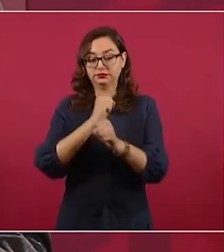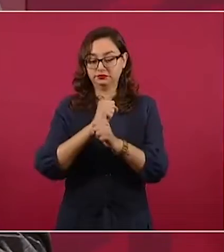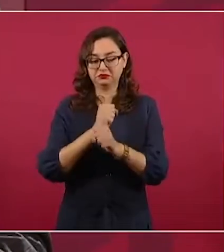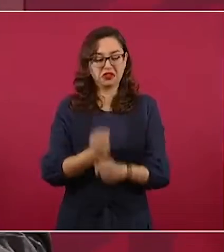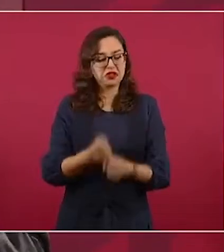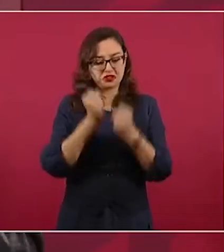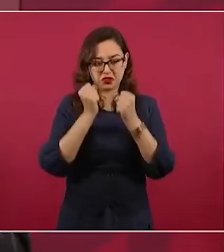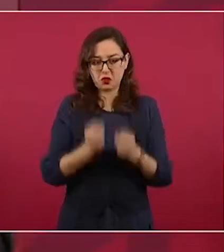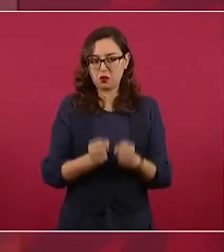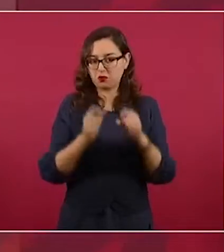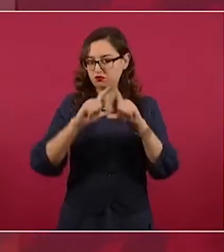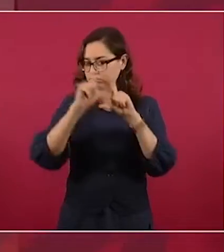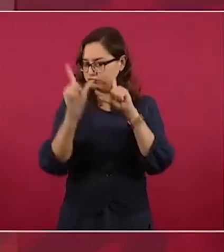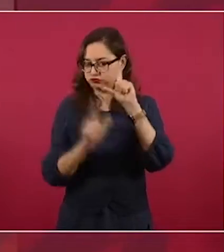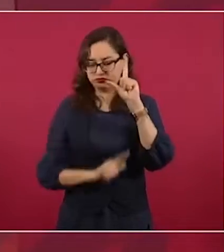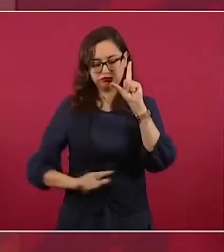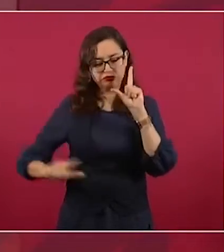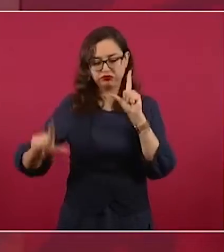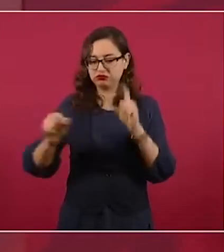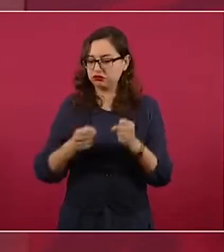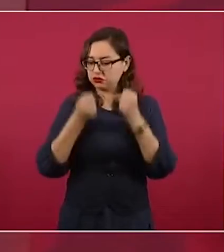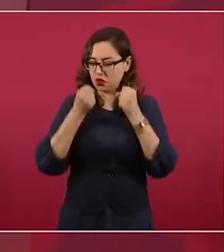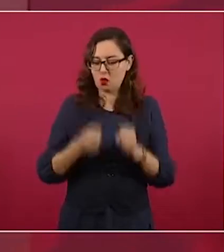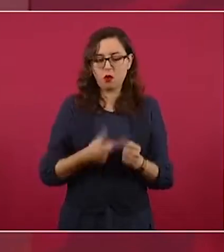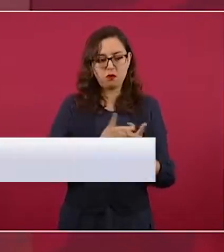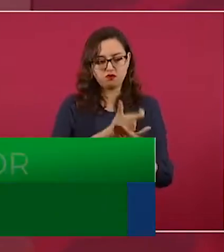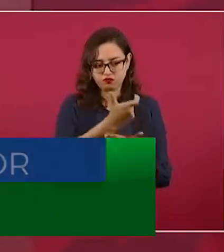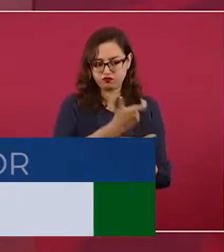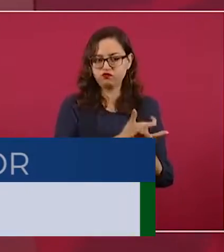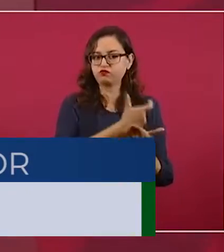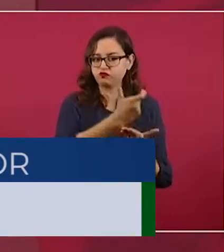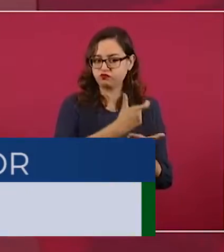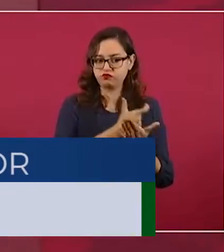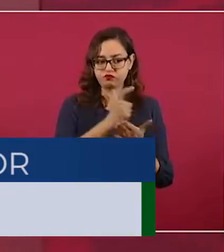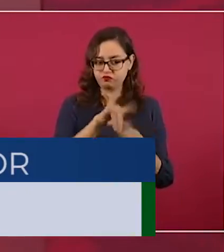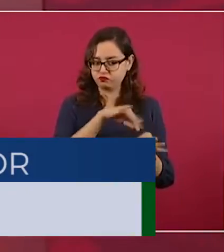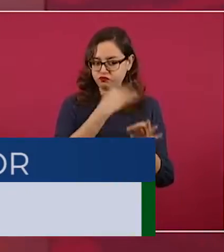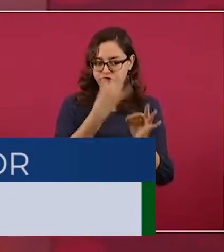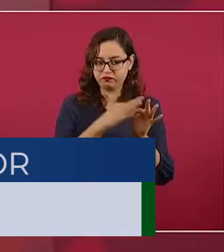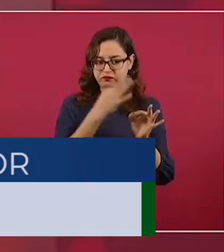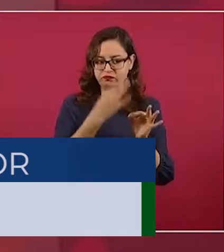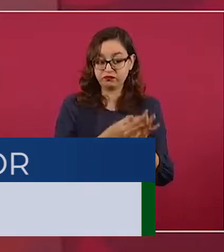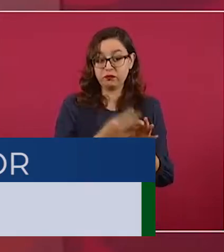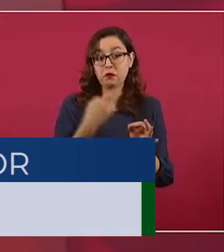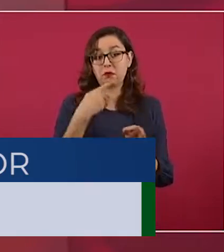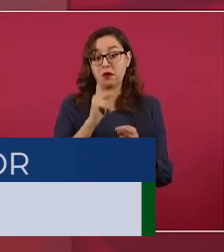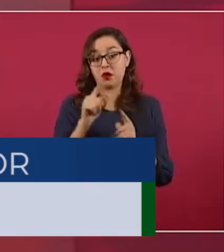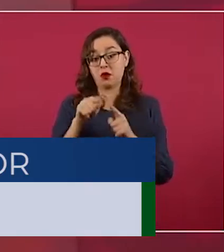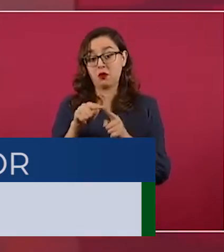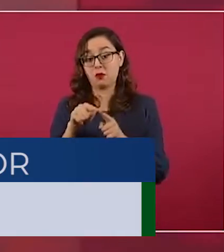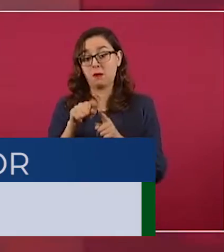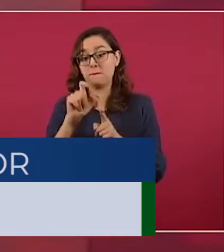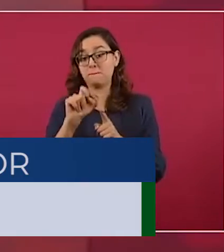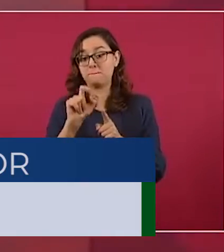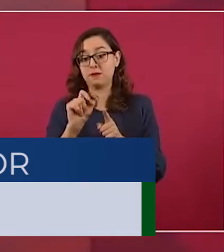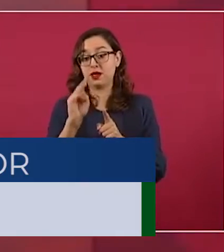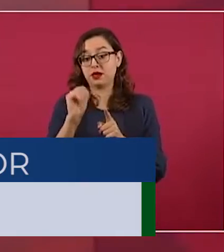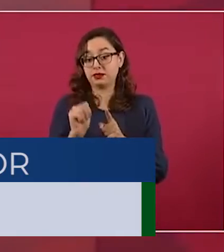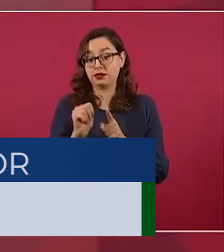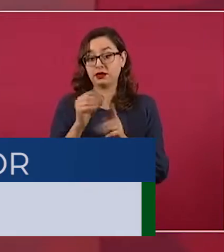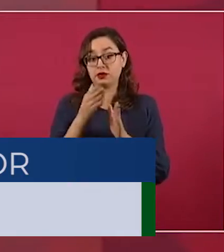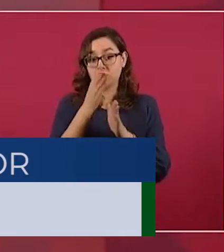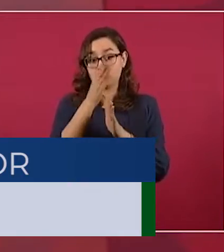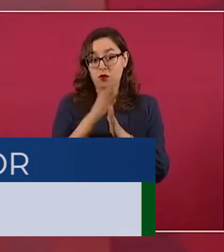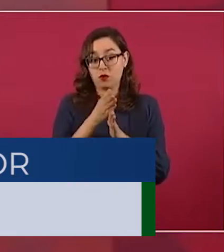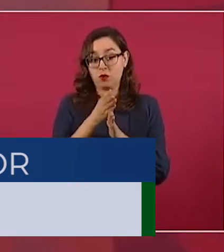pero faltaba de 29 a 64, porque ya a partir